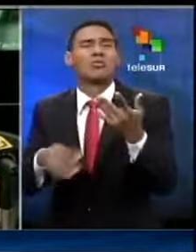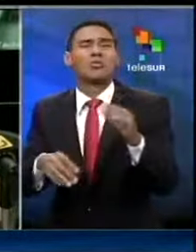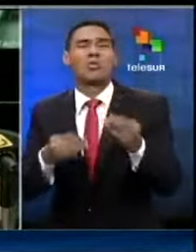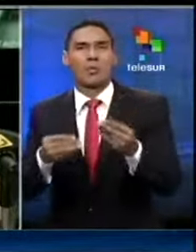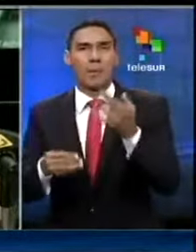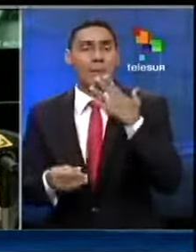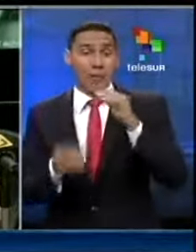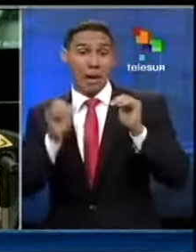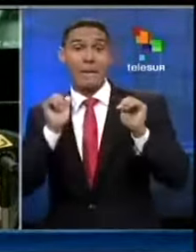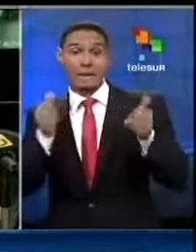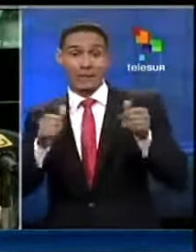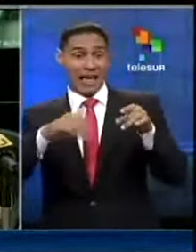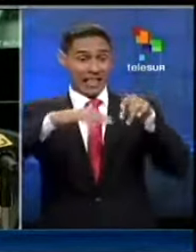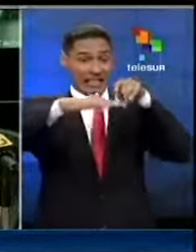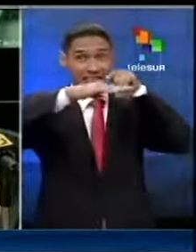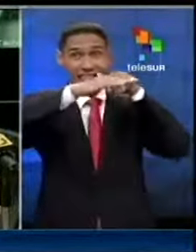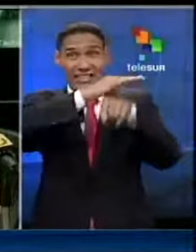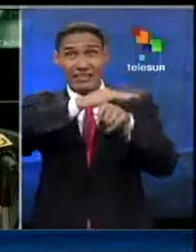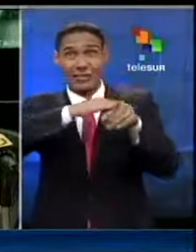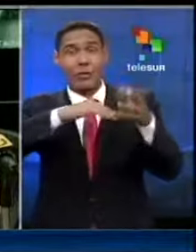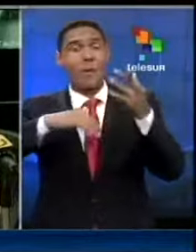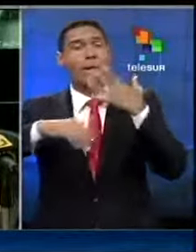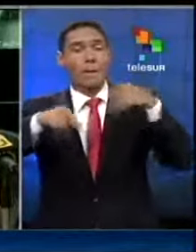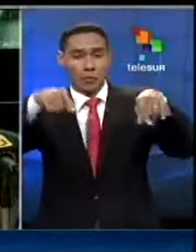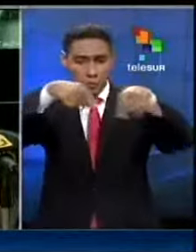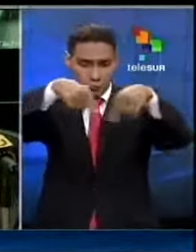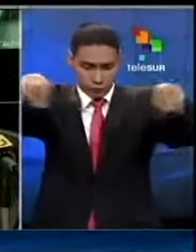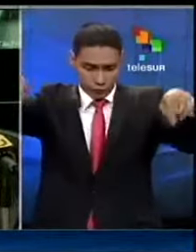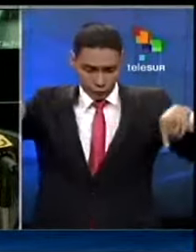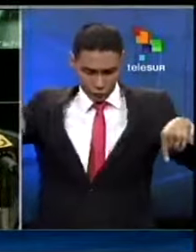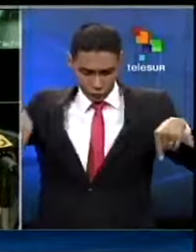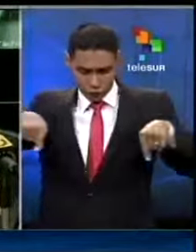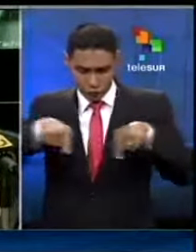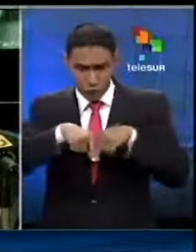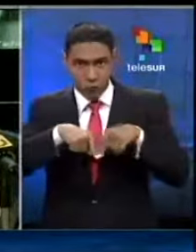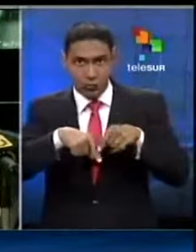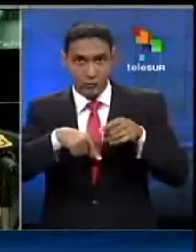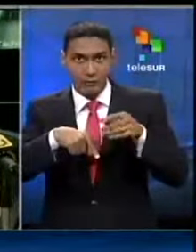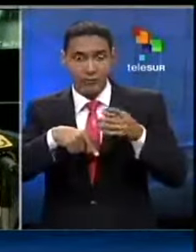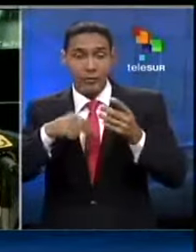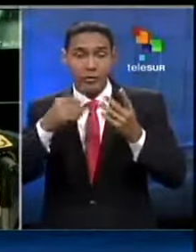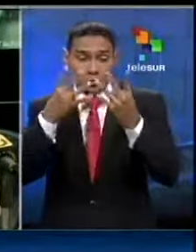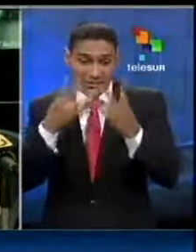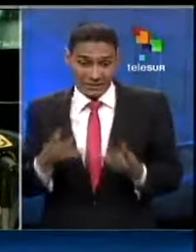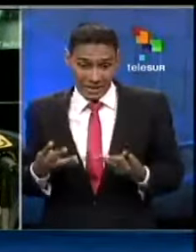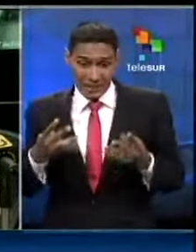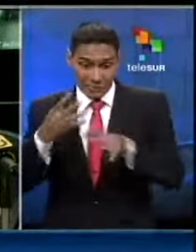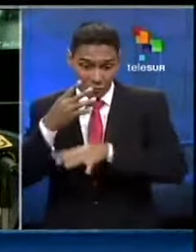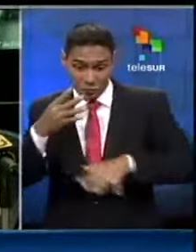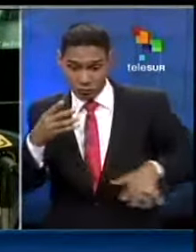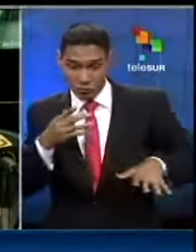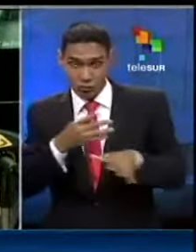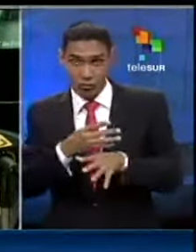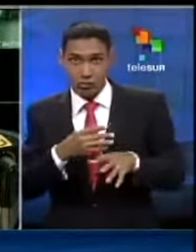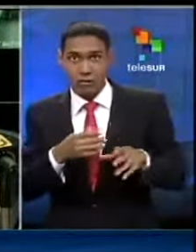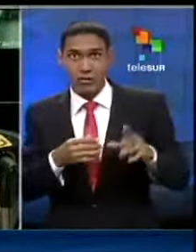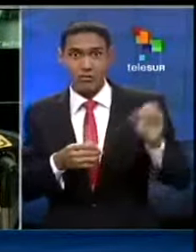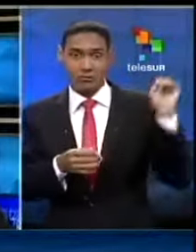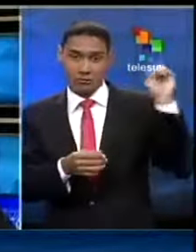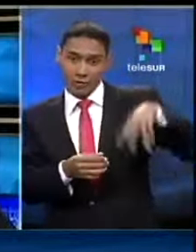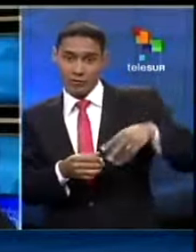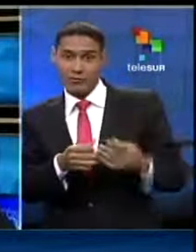de introducir dentro de la ventana de ventilación de un sistema subterráneo un objeto encendido.